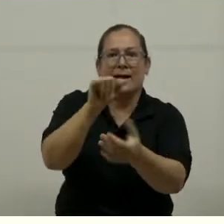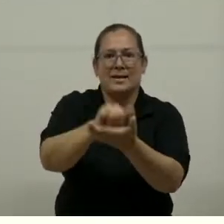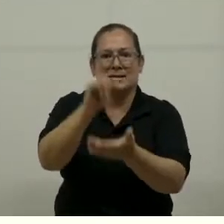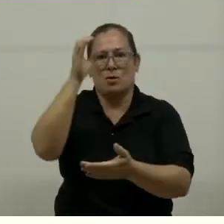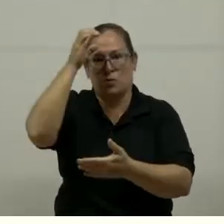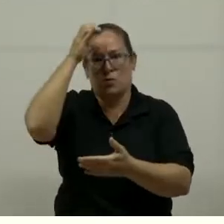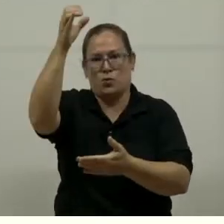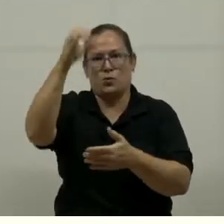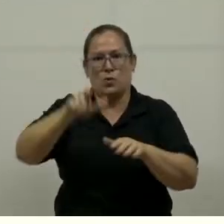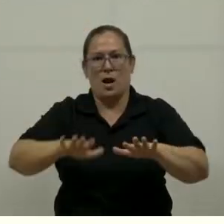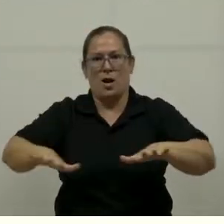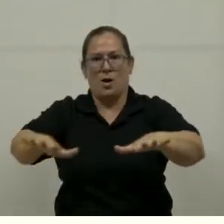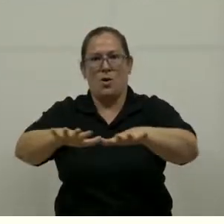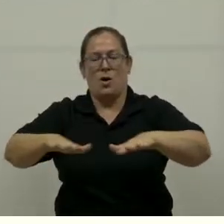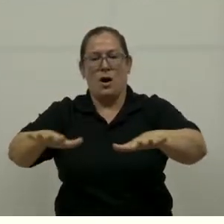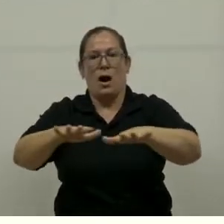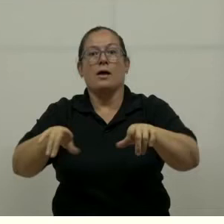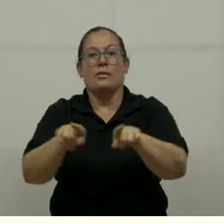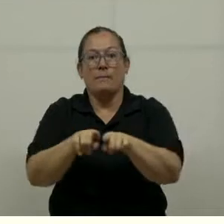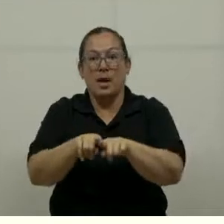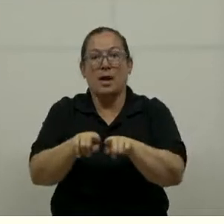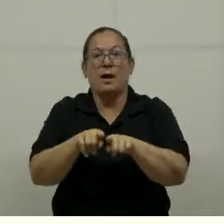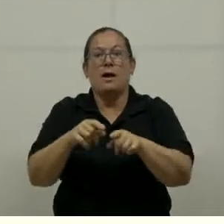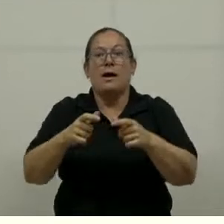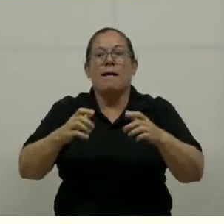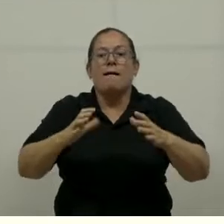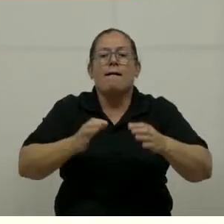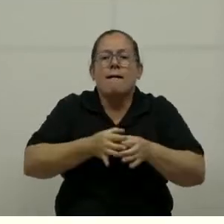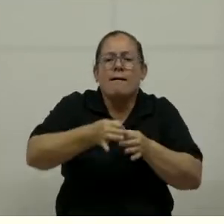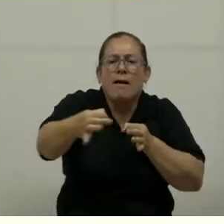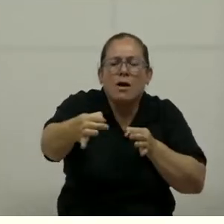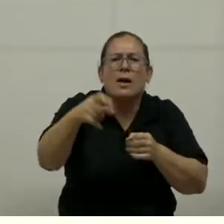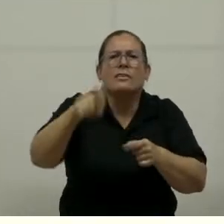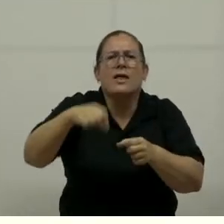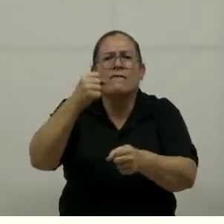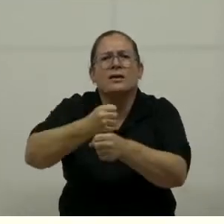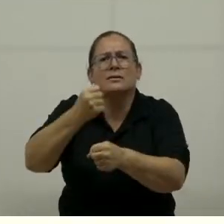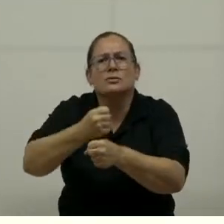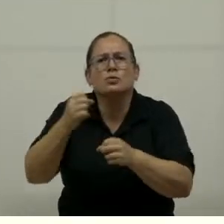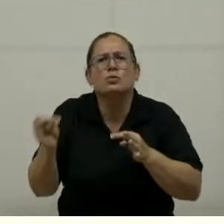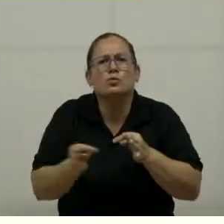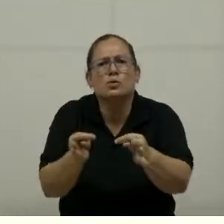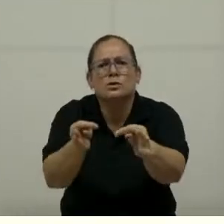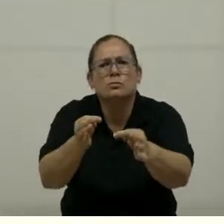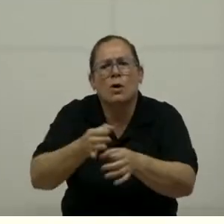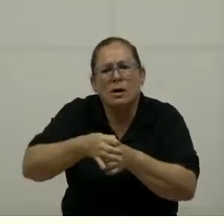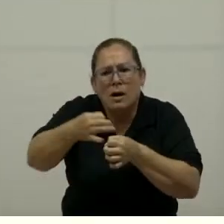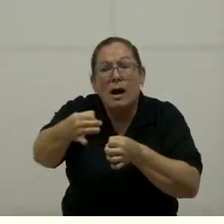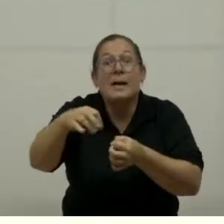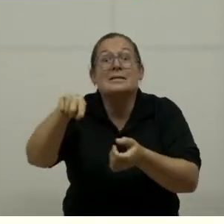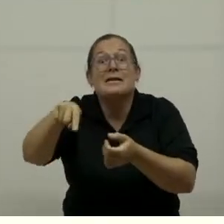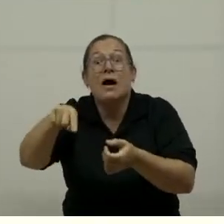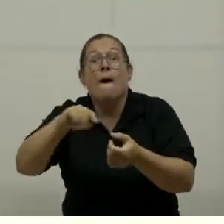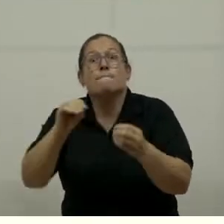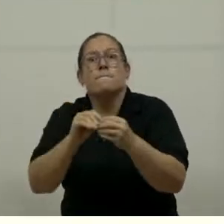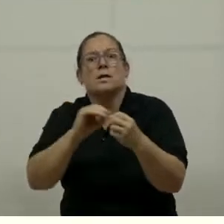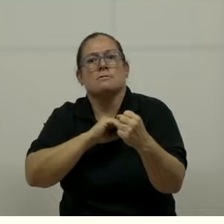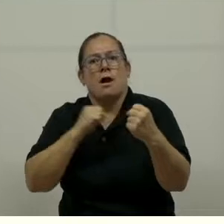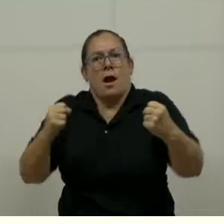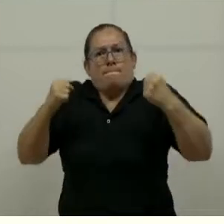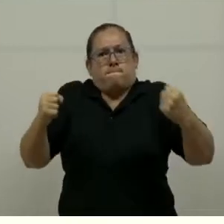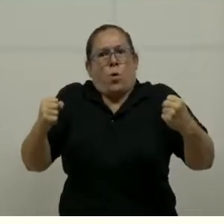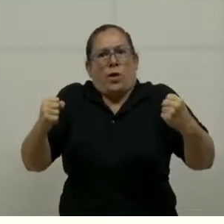local. El impulso cantonal es un trabajo que queremos realizar fuertemente para empoderar a las comunidades. Trabajar con los